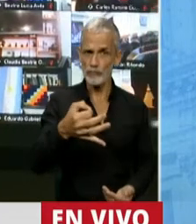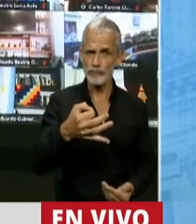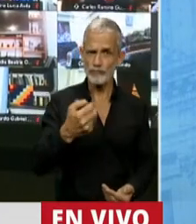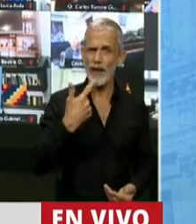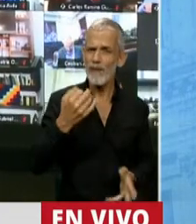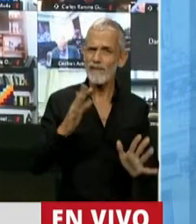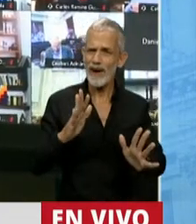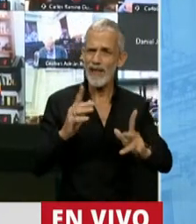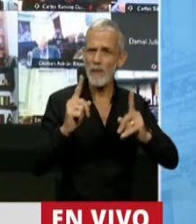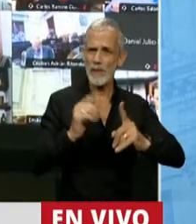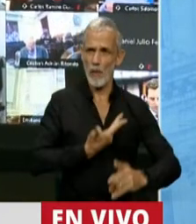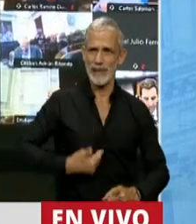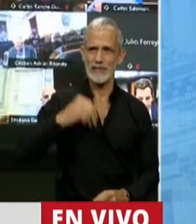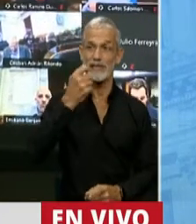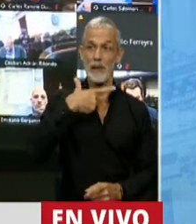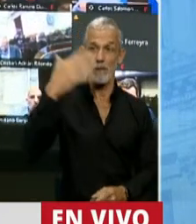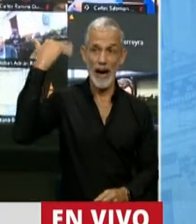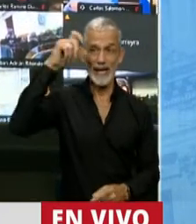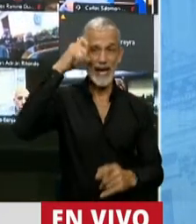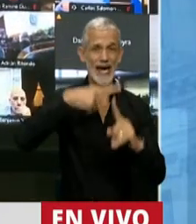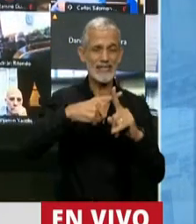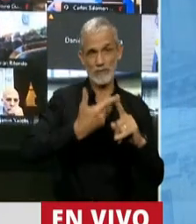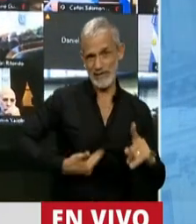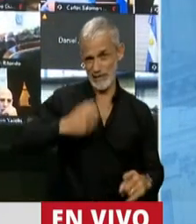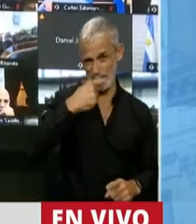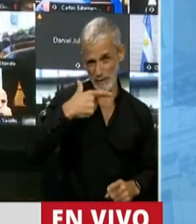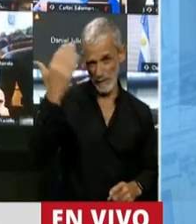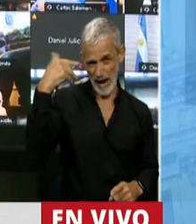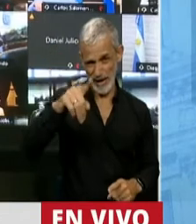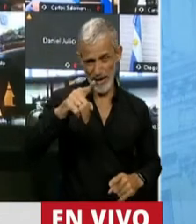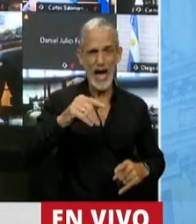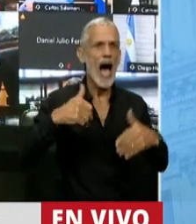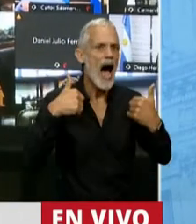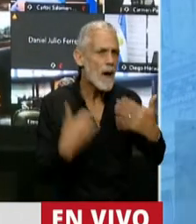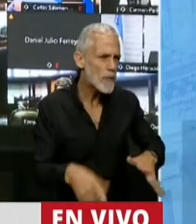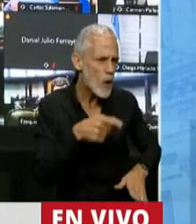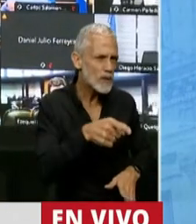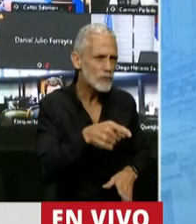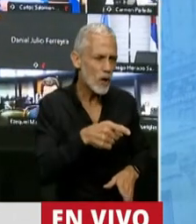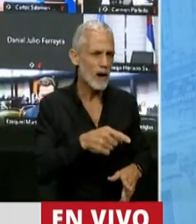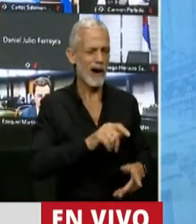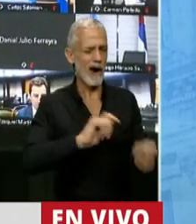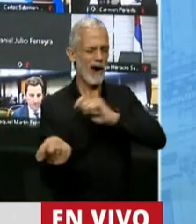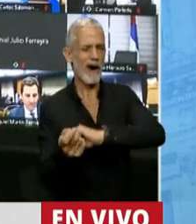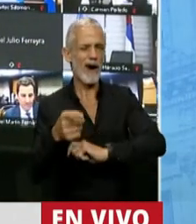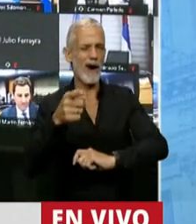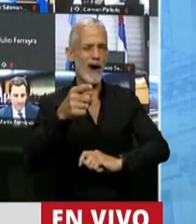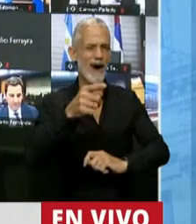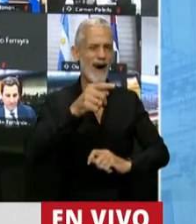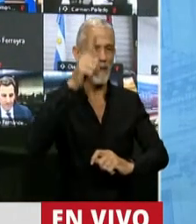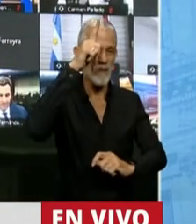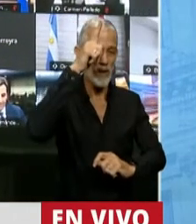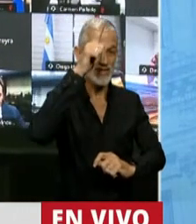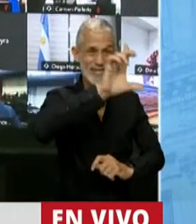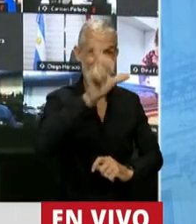que el presidente Macri, ex presidente Mauricio Macri, aprovechó el traspaso de la Policía Federal